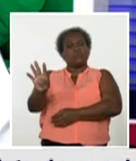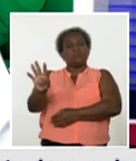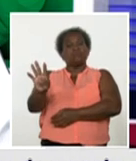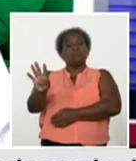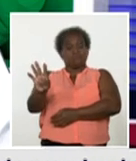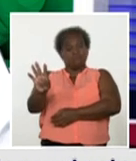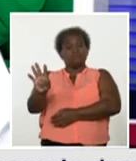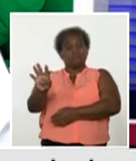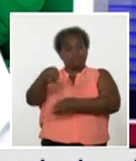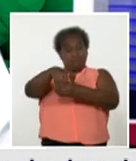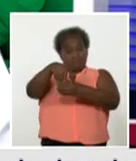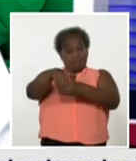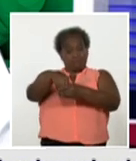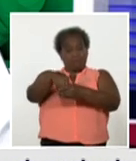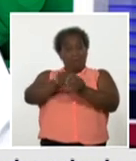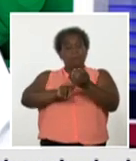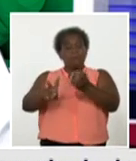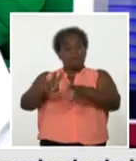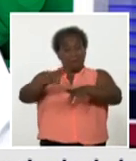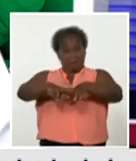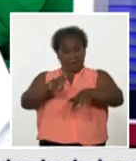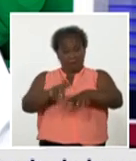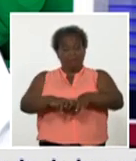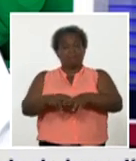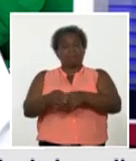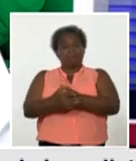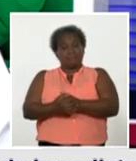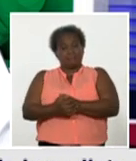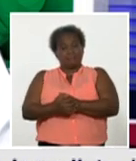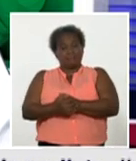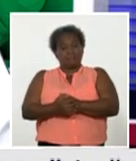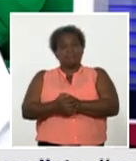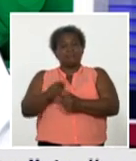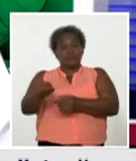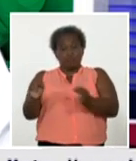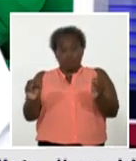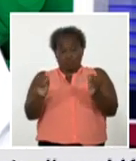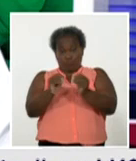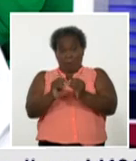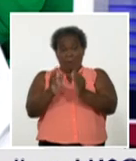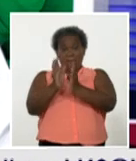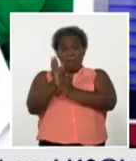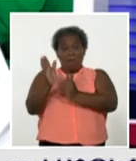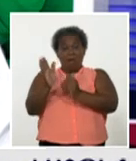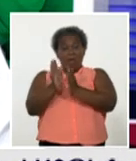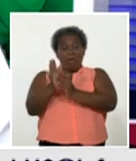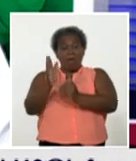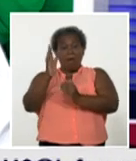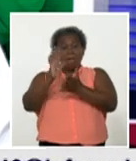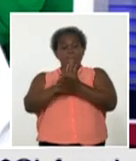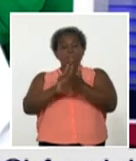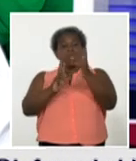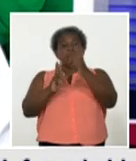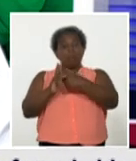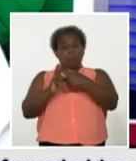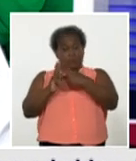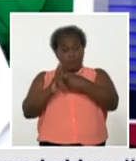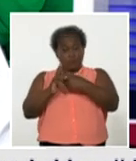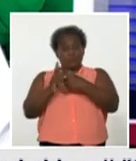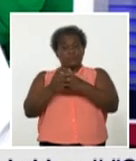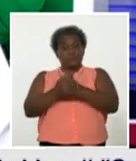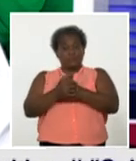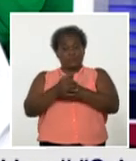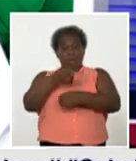con la provincia de La Habana. Y del total del mes de mayo nos especificaba la